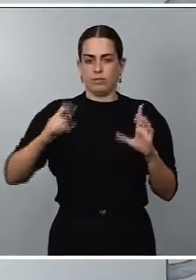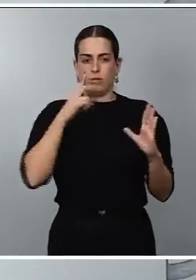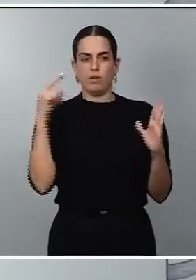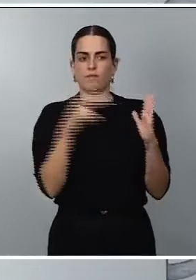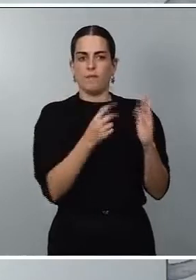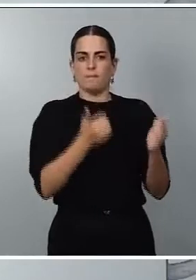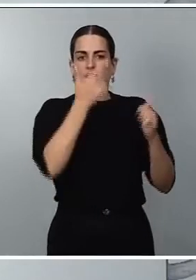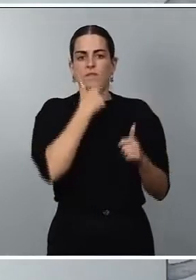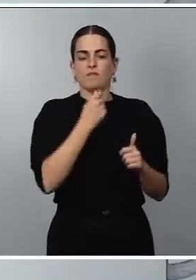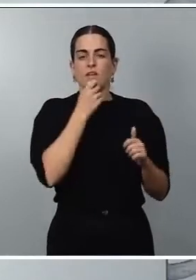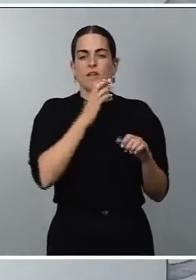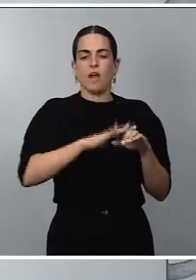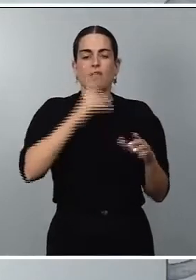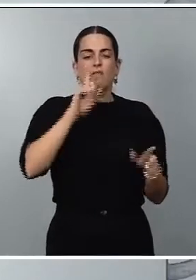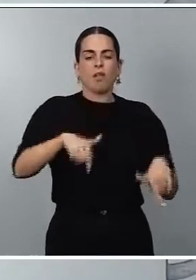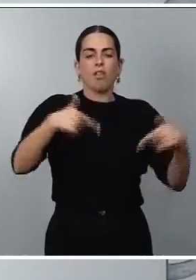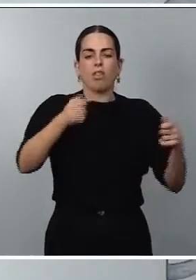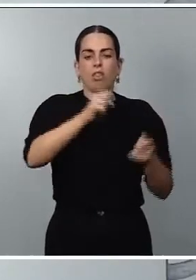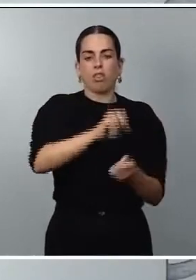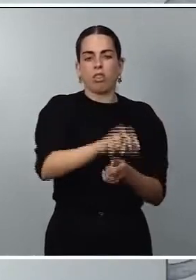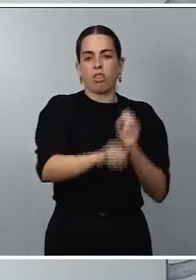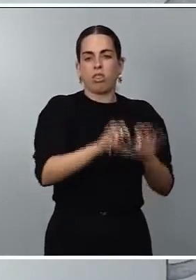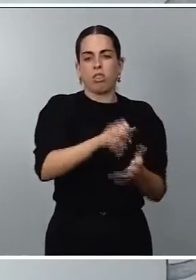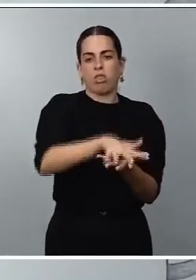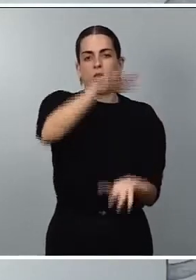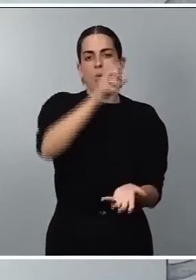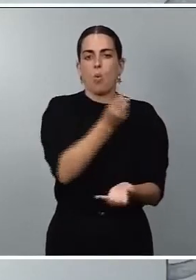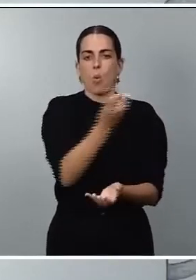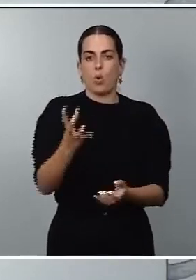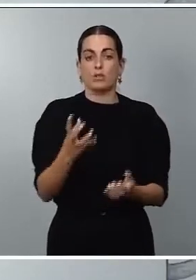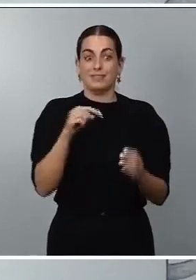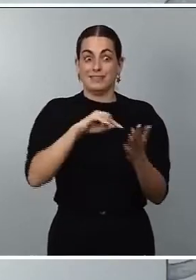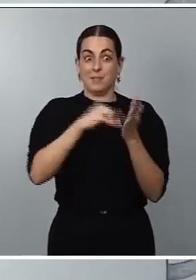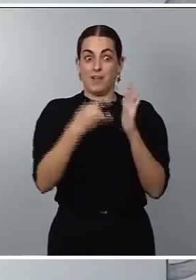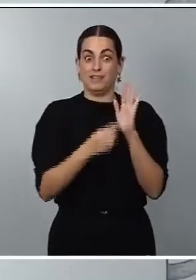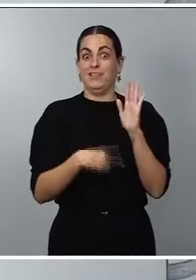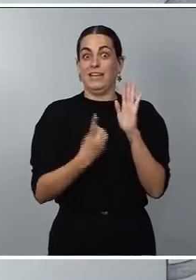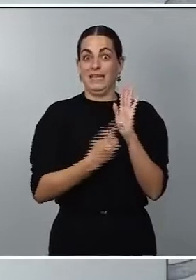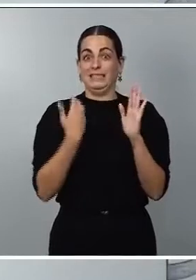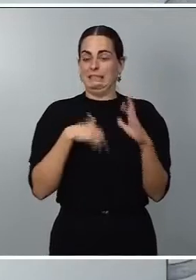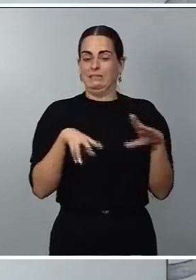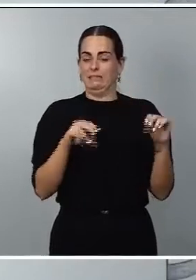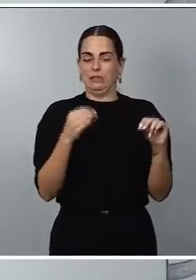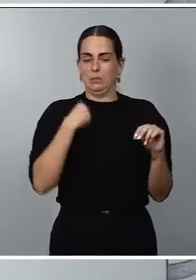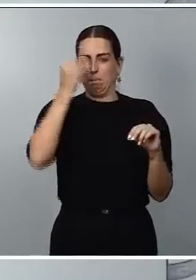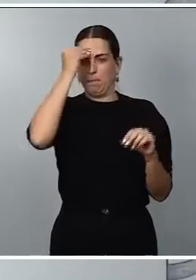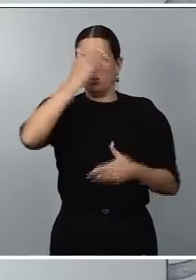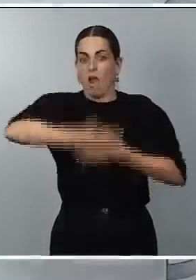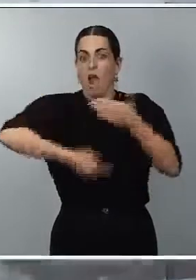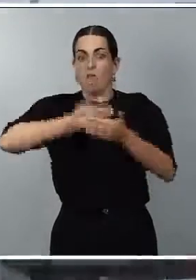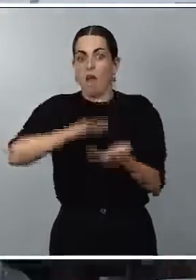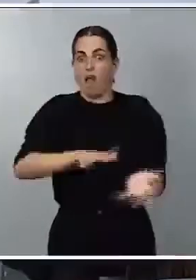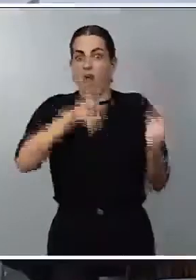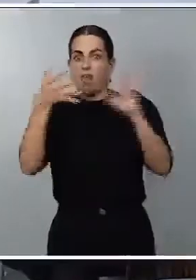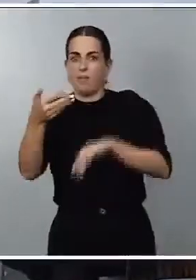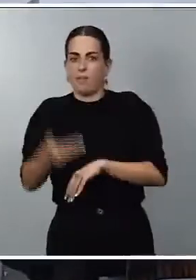alimentario. Por tanto, concluyo respecto a este proyecto de ley. Creo que un avance importante, una respuesta a